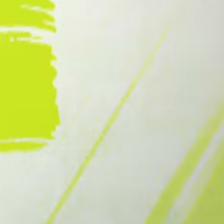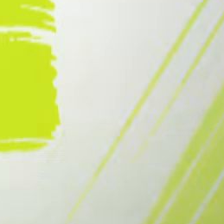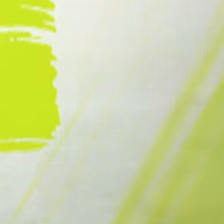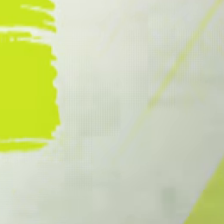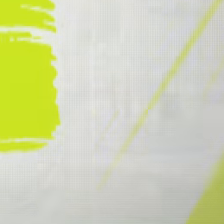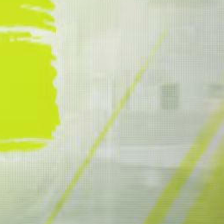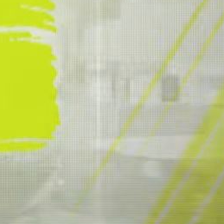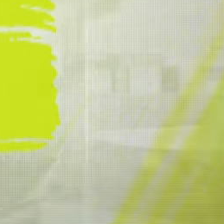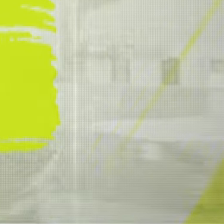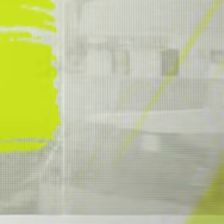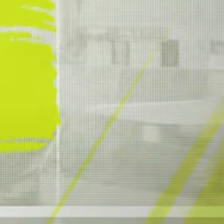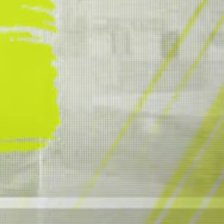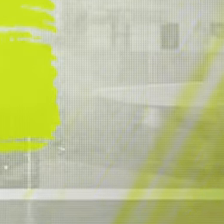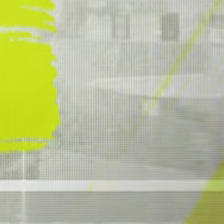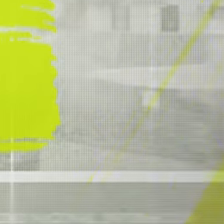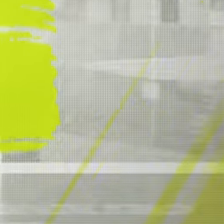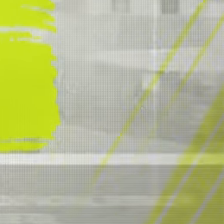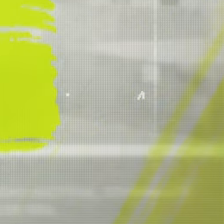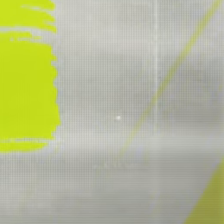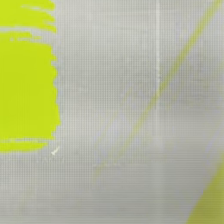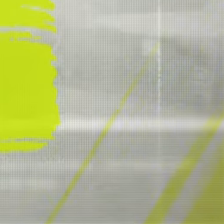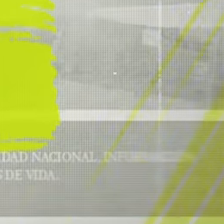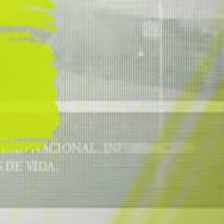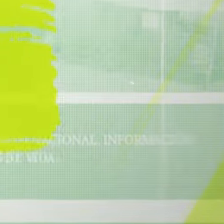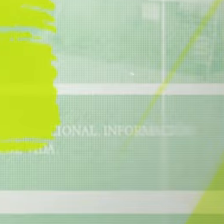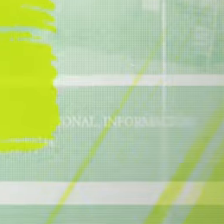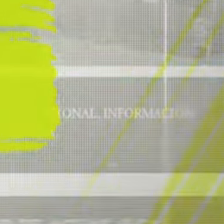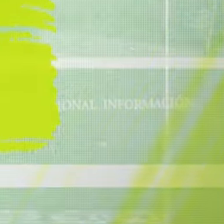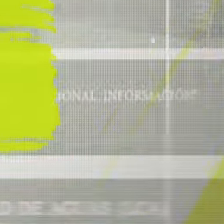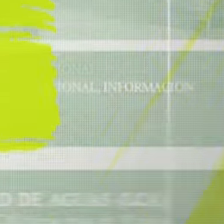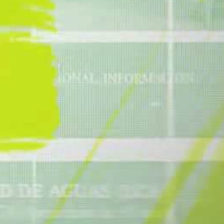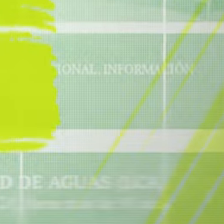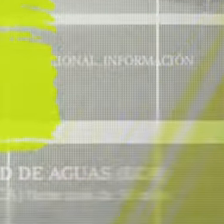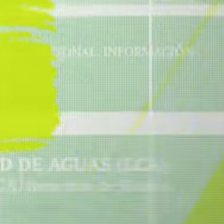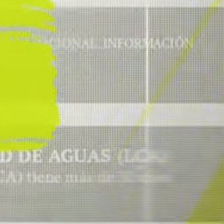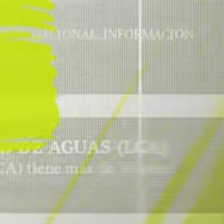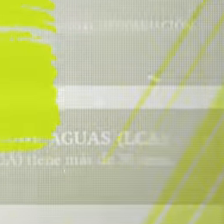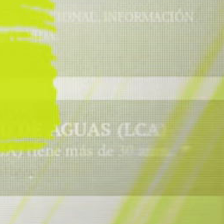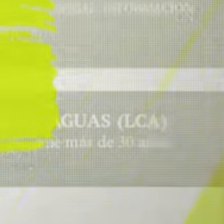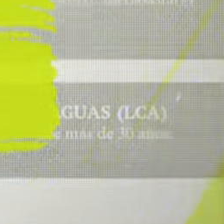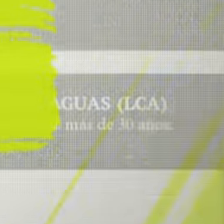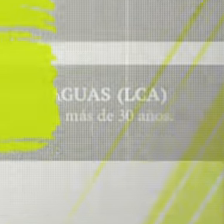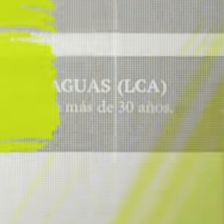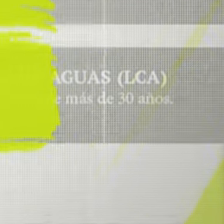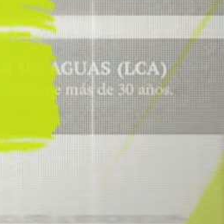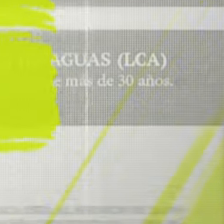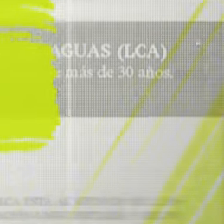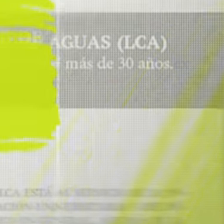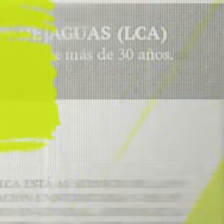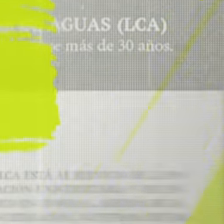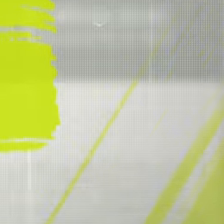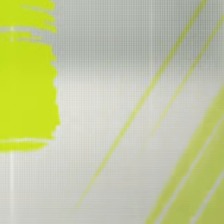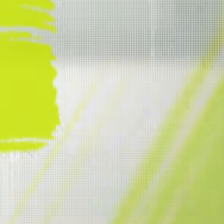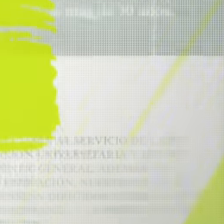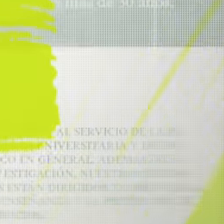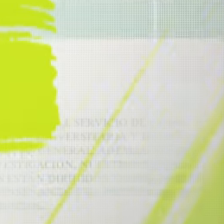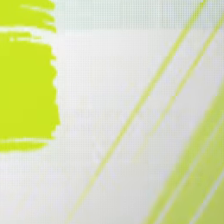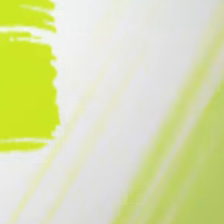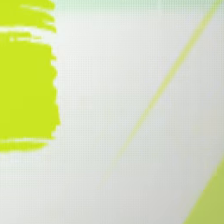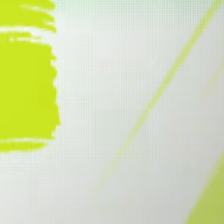que generalmente no se tocan en los debates, ni conferencias, ni exposiciones, pero es necesario tenerlo en cuenta.